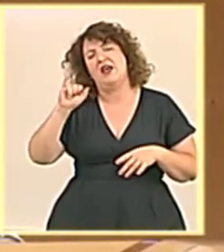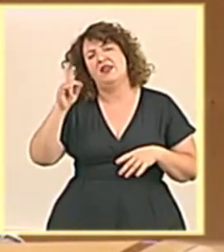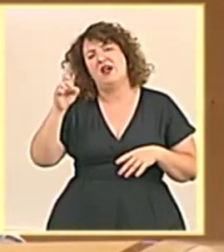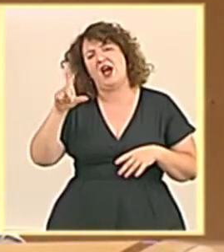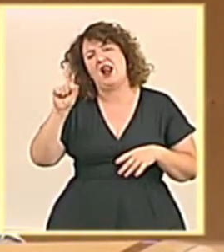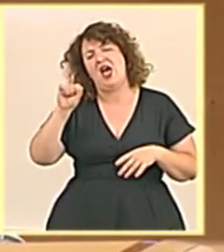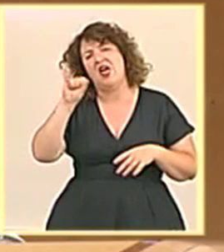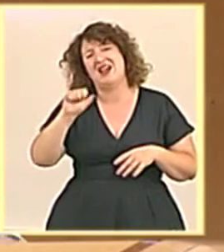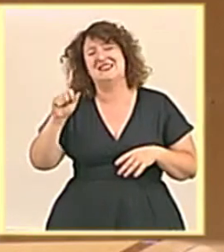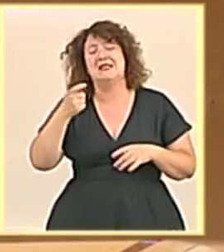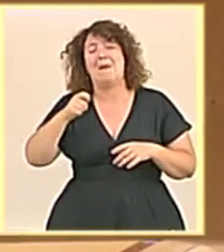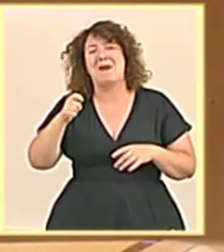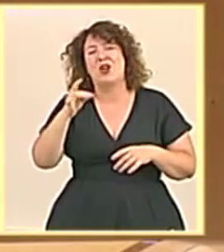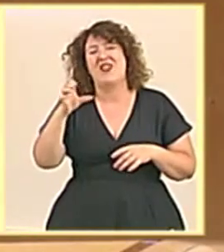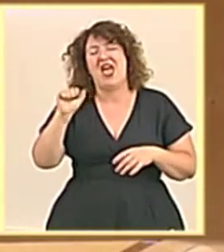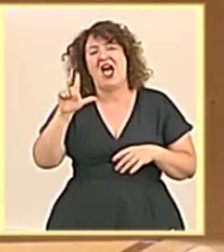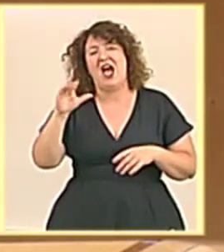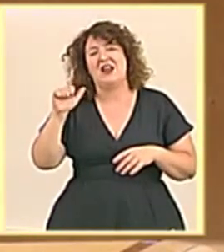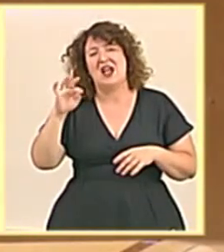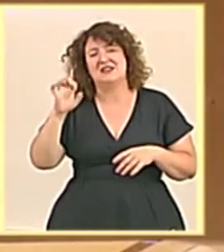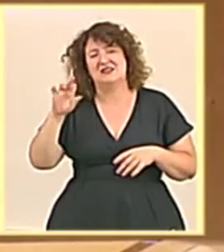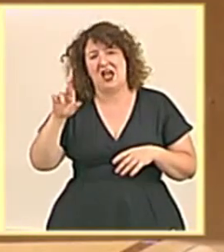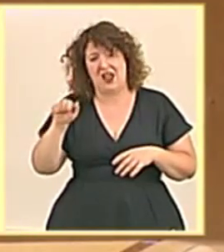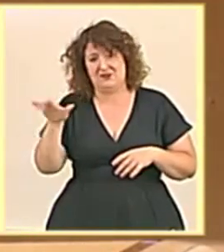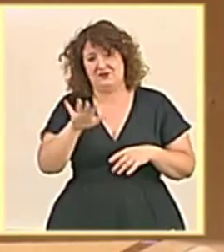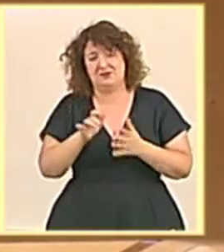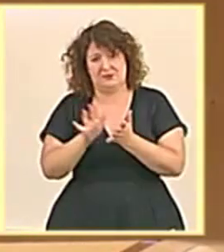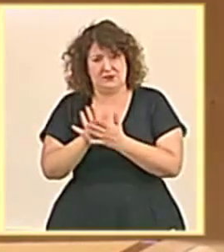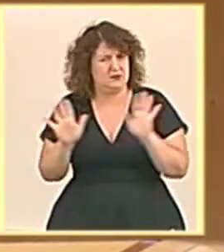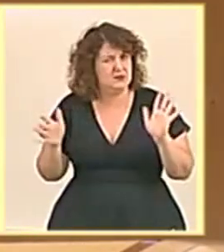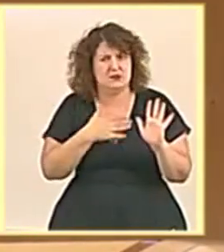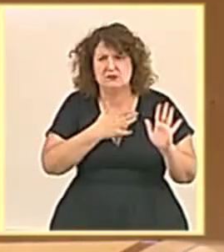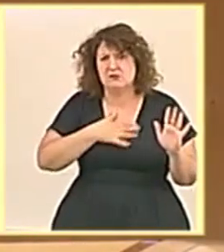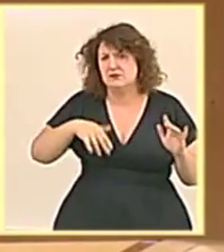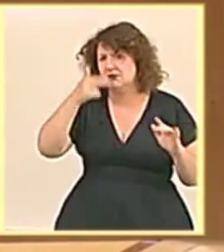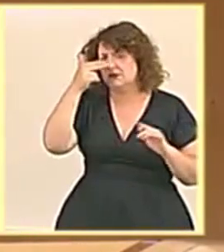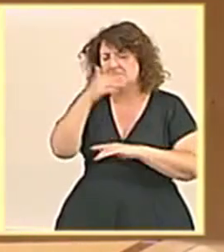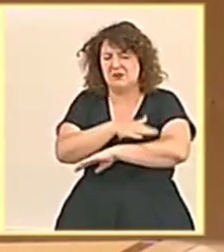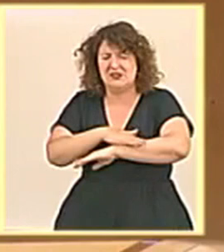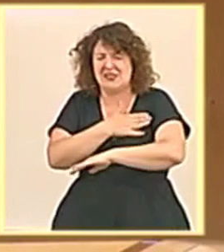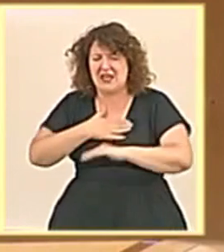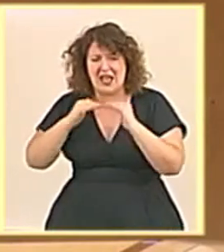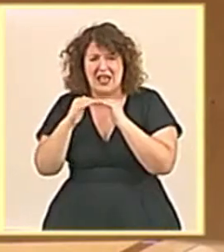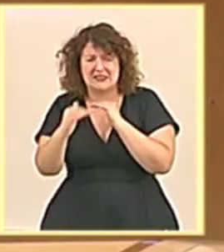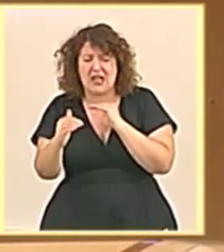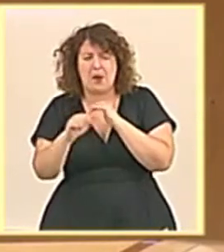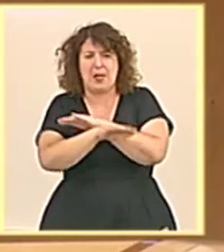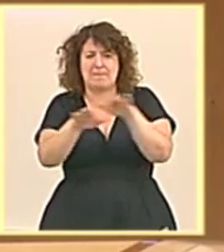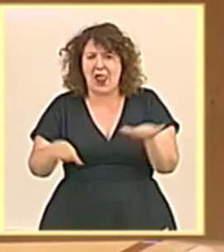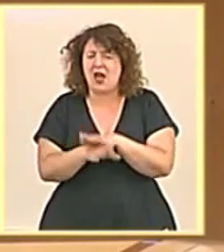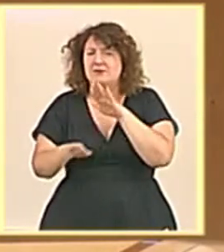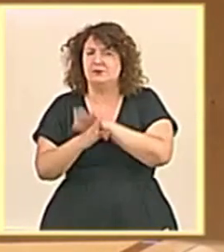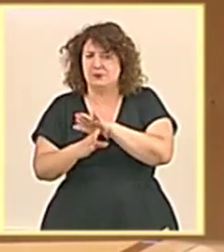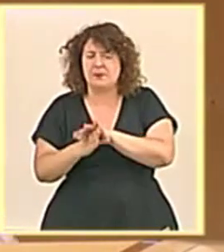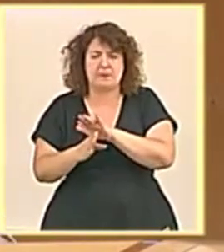Le puedo asegurar que nadie más que el propio ministerio busca la estabilización del litoral, de sus playas